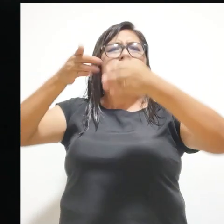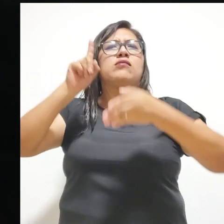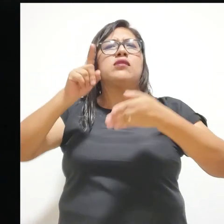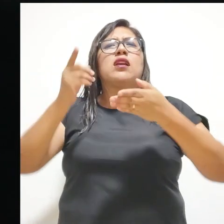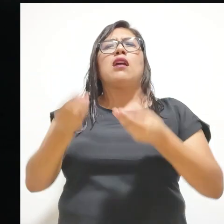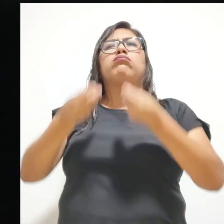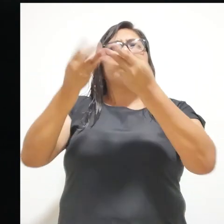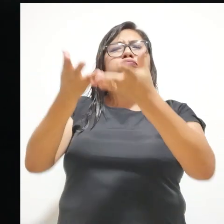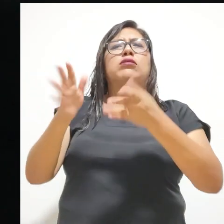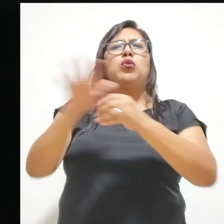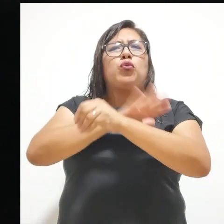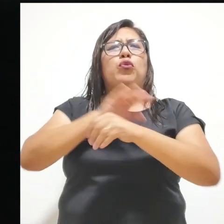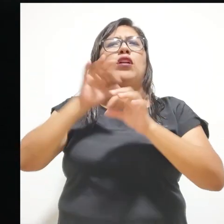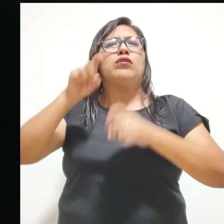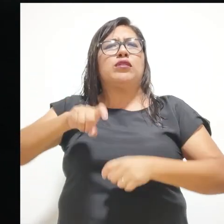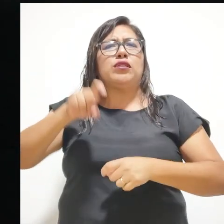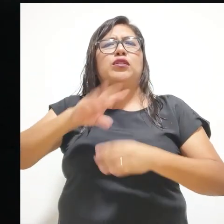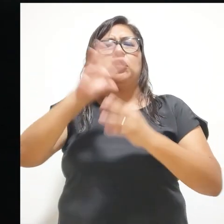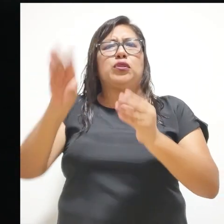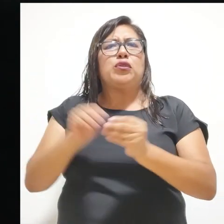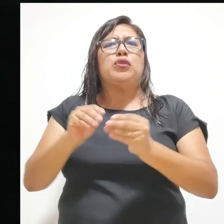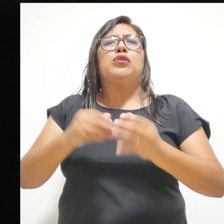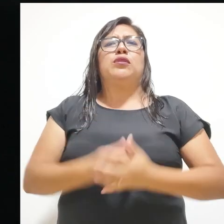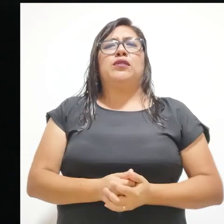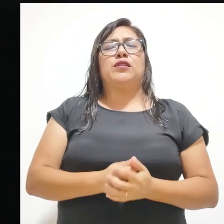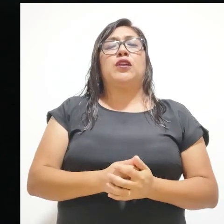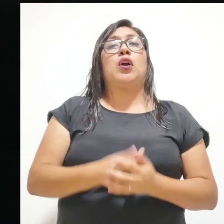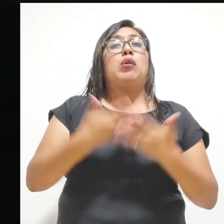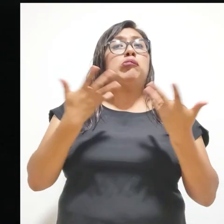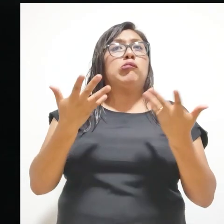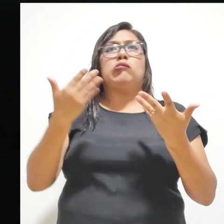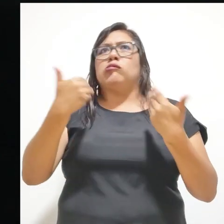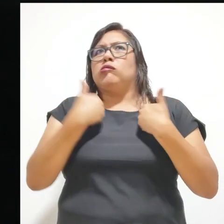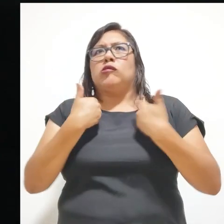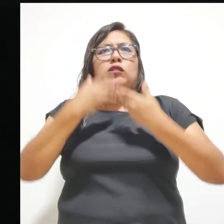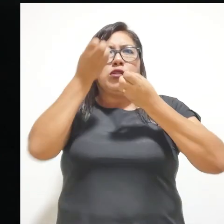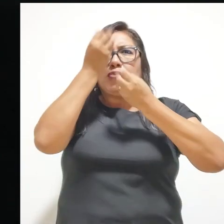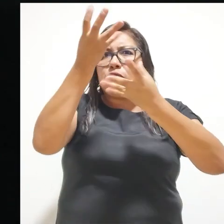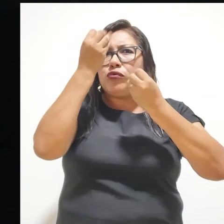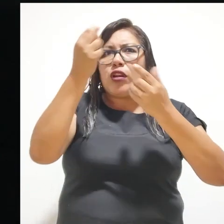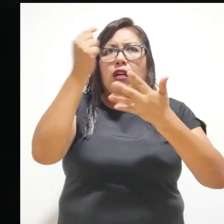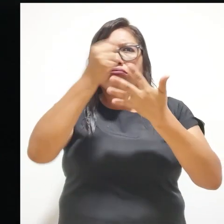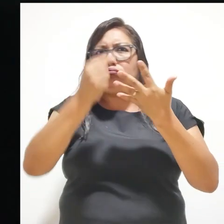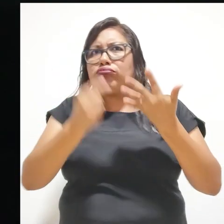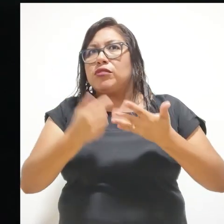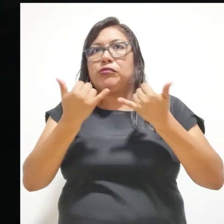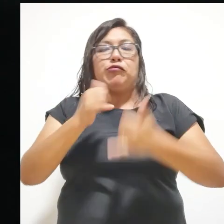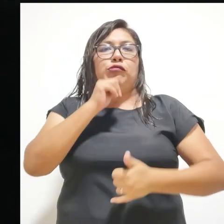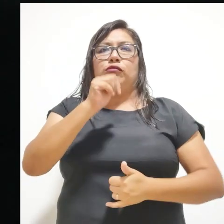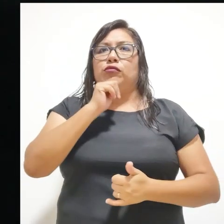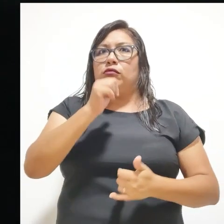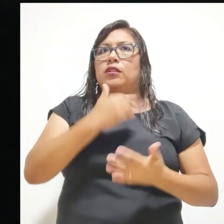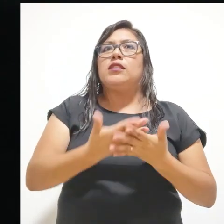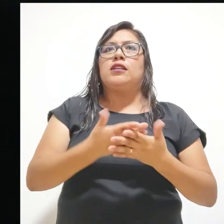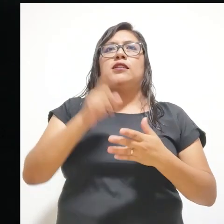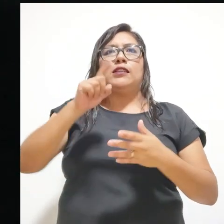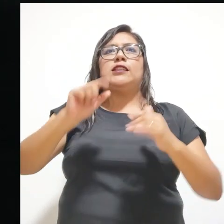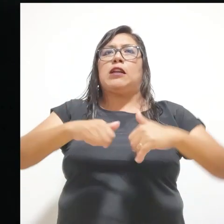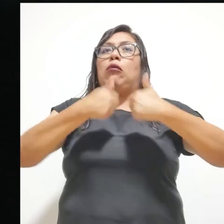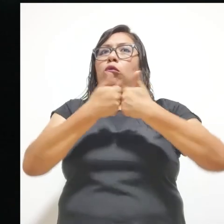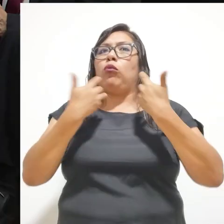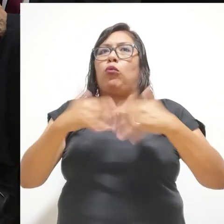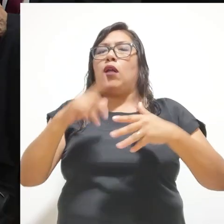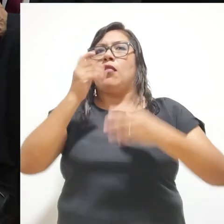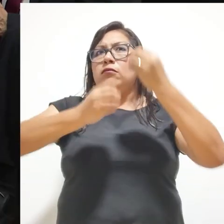sobre todo cubrir porque realmente hay territorios y sobre todo en las zonas rurales que ahí no tenemos la información base y aquí hay un gran reto que esta encuesta